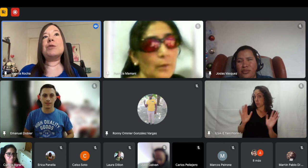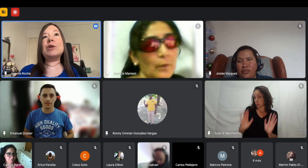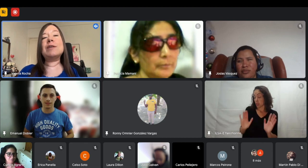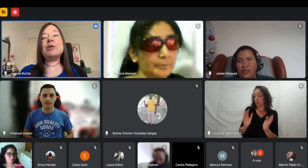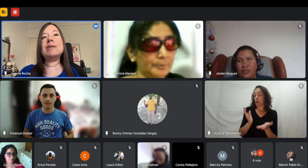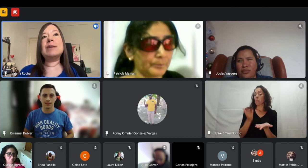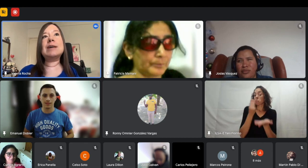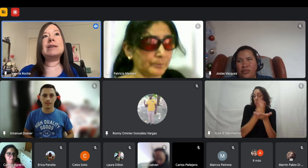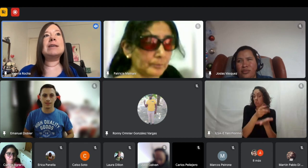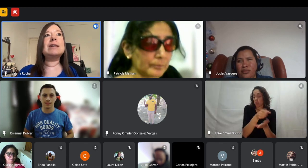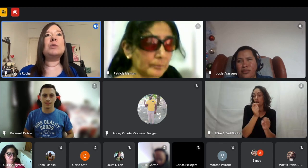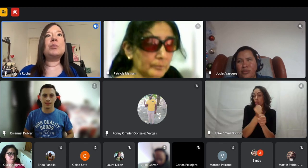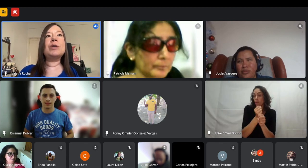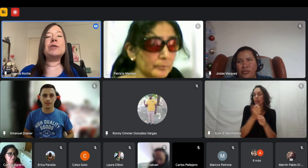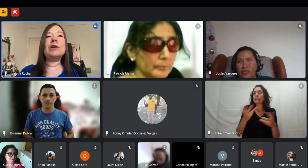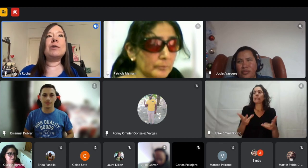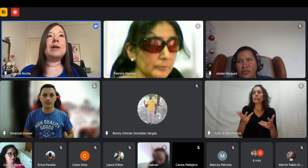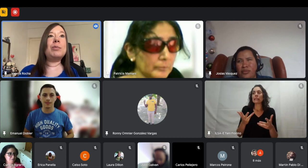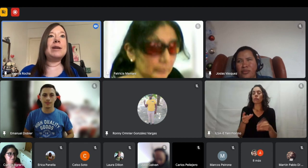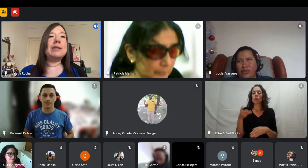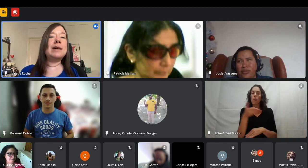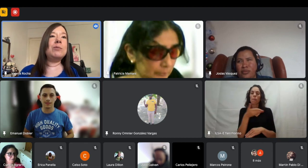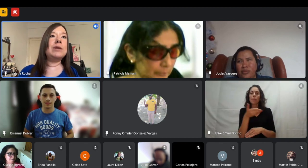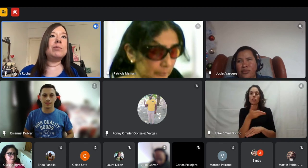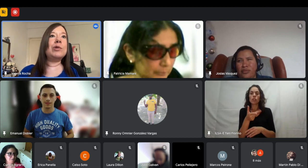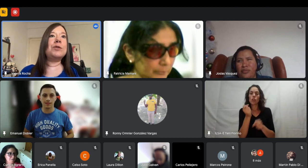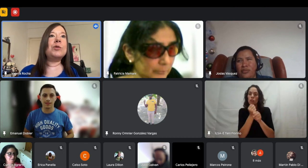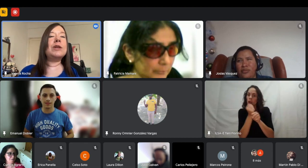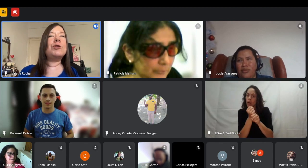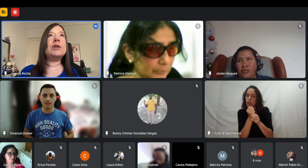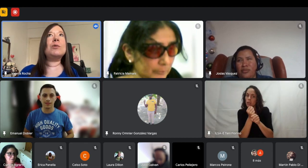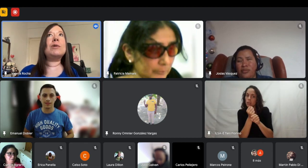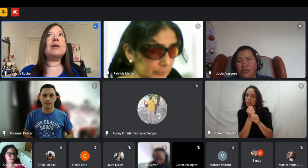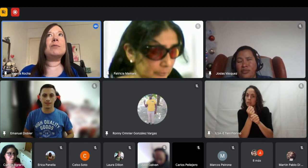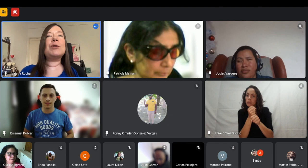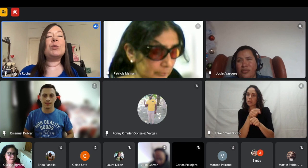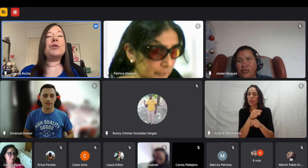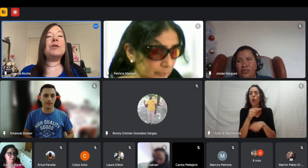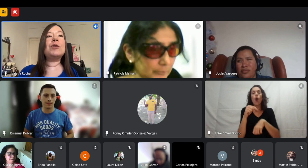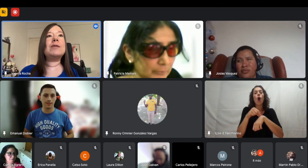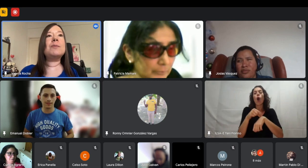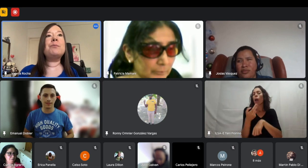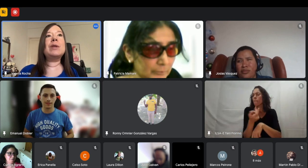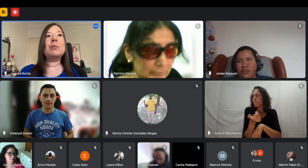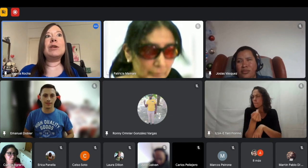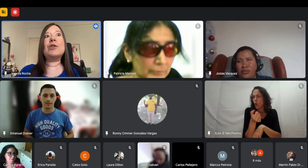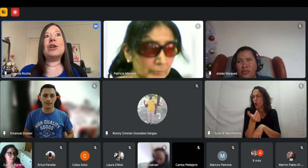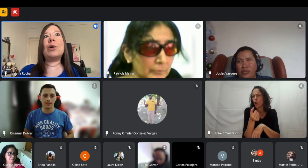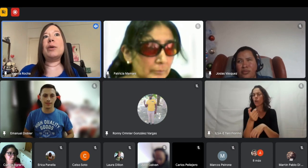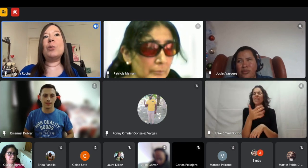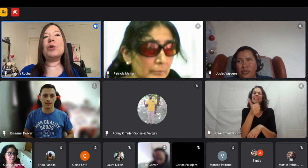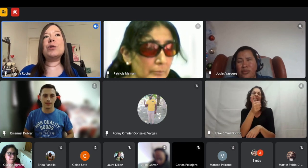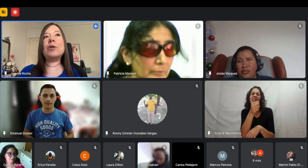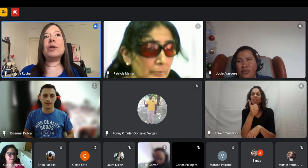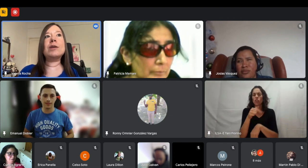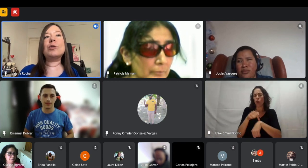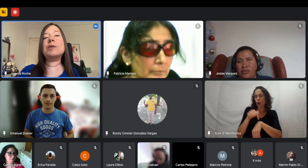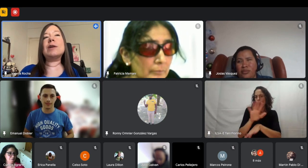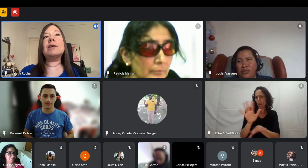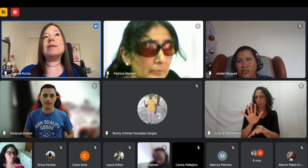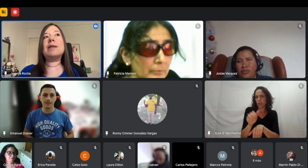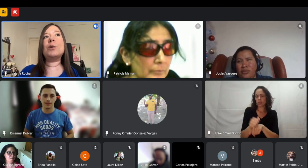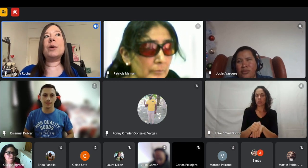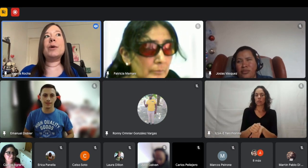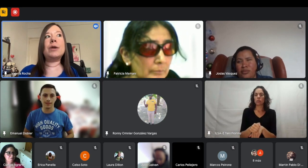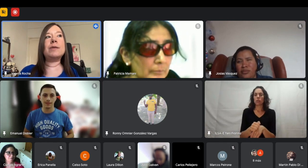y me pasó que al solicitar un puesto laboral part time de pocas horas yo quería buscar más o menos 6 horas me dijeron que no había un puesto acorde